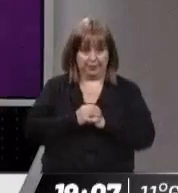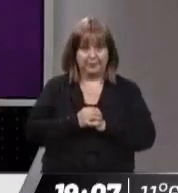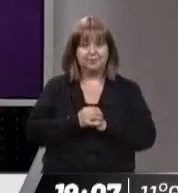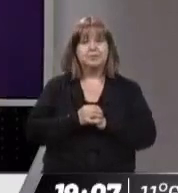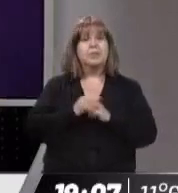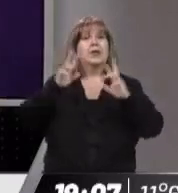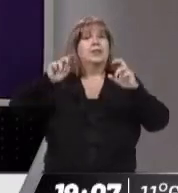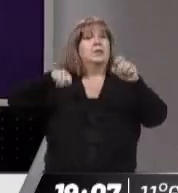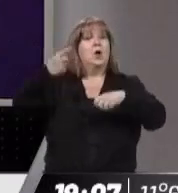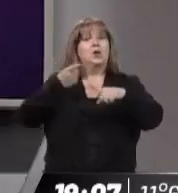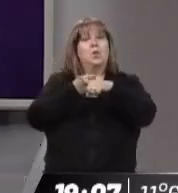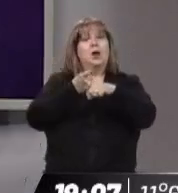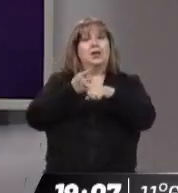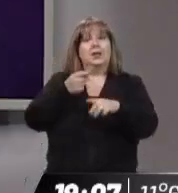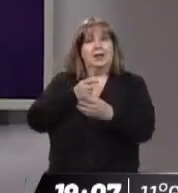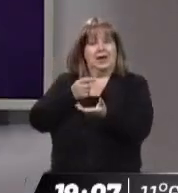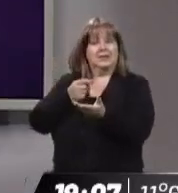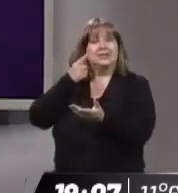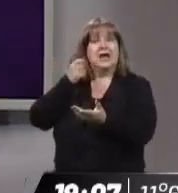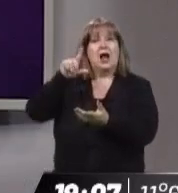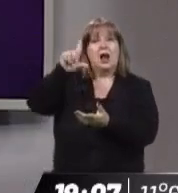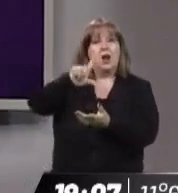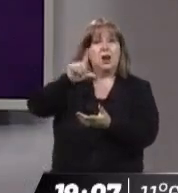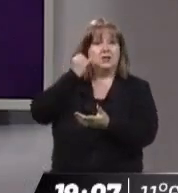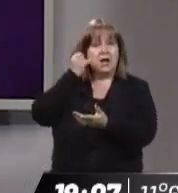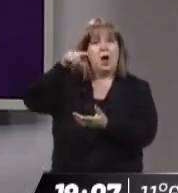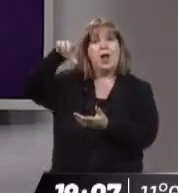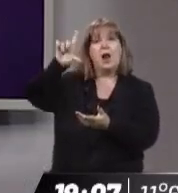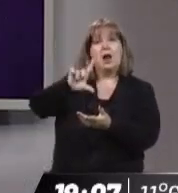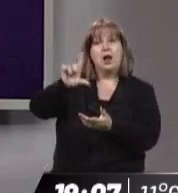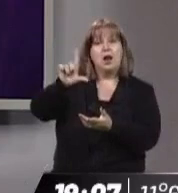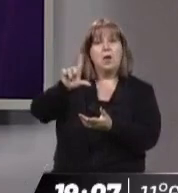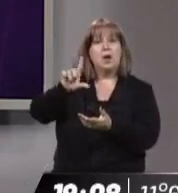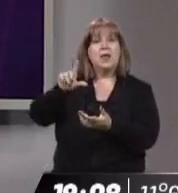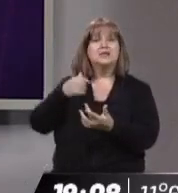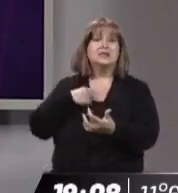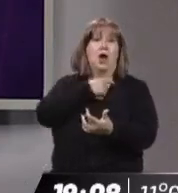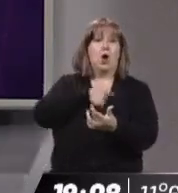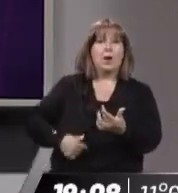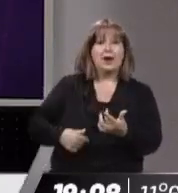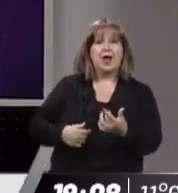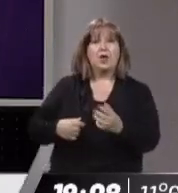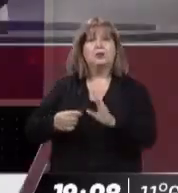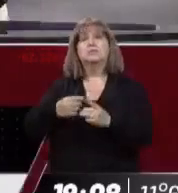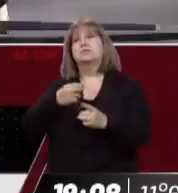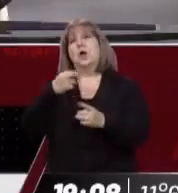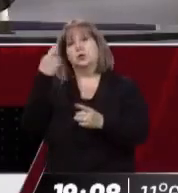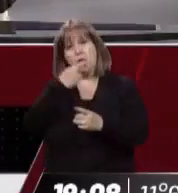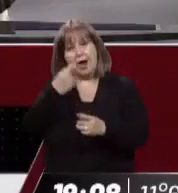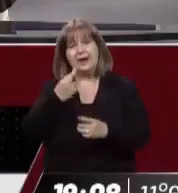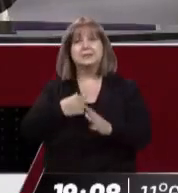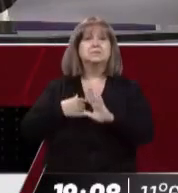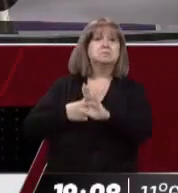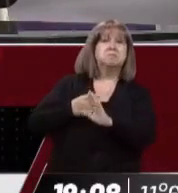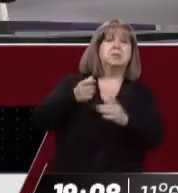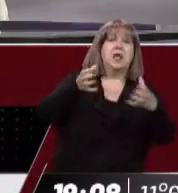No metemos en la política local porque este lunes el gobierno de la provincia debió responder a una denuncia penal que se le hizo en los juzgados